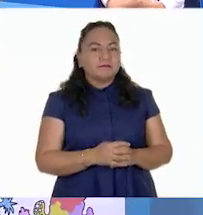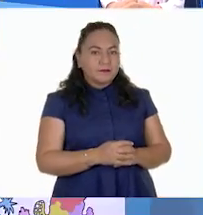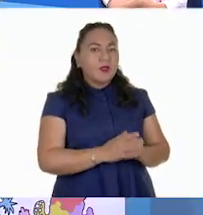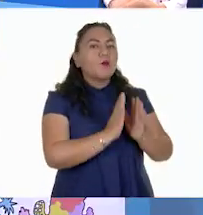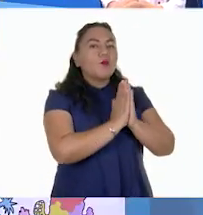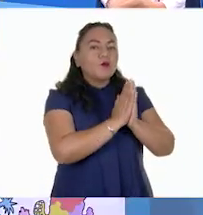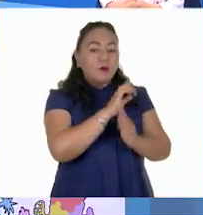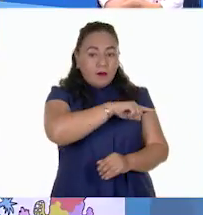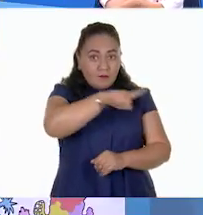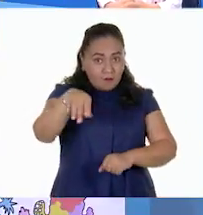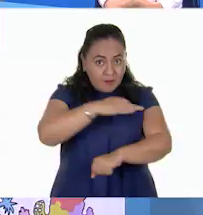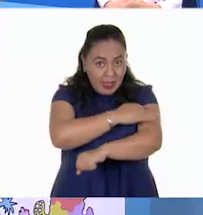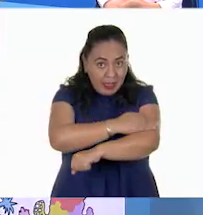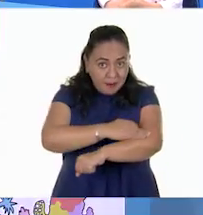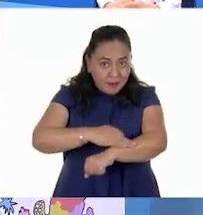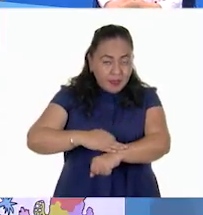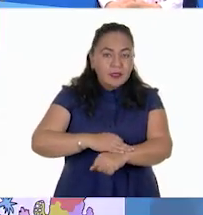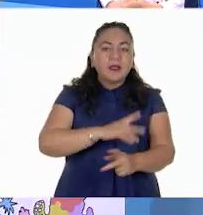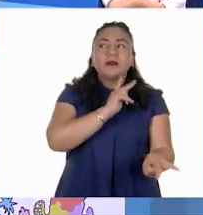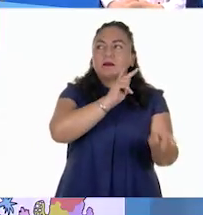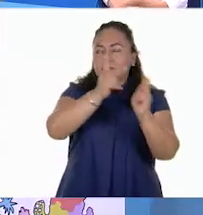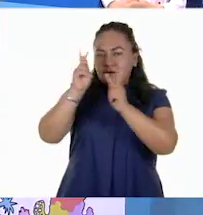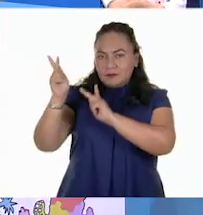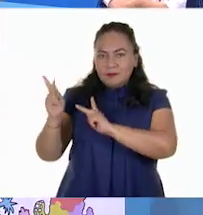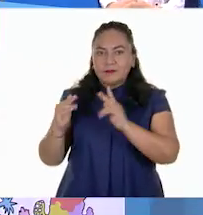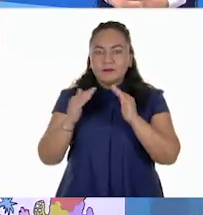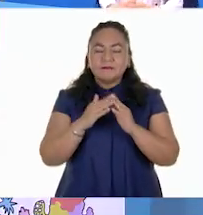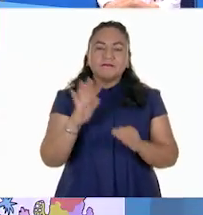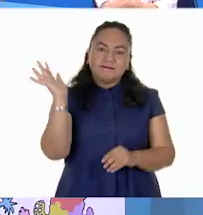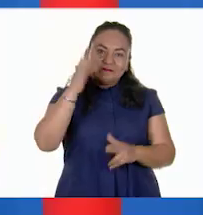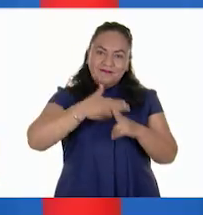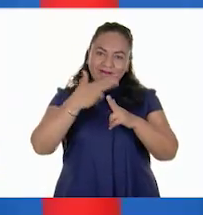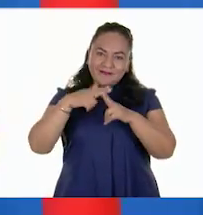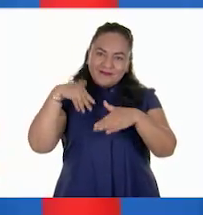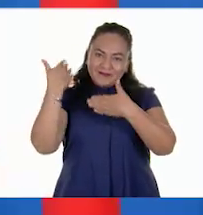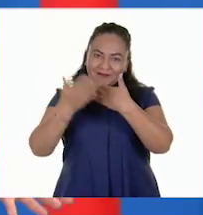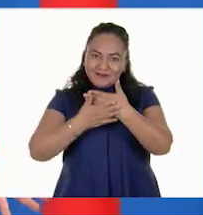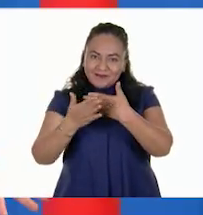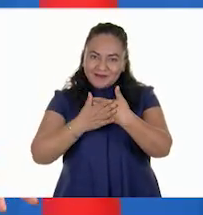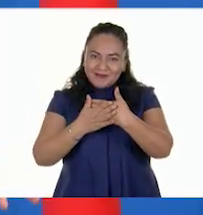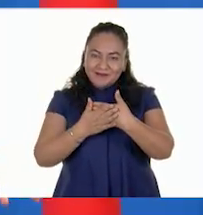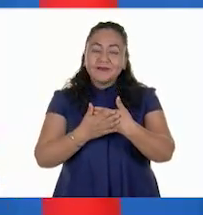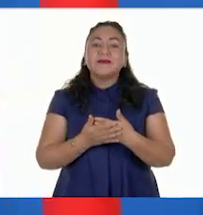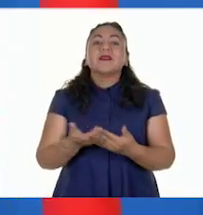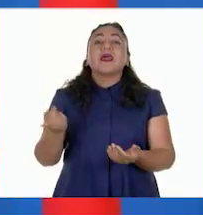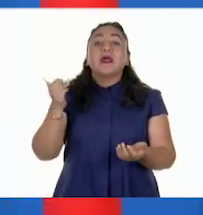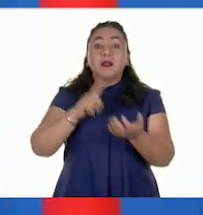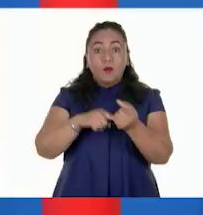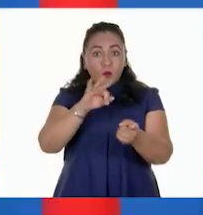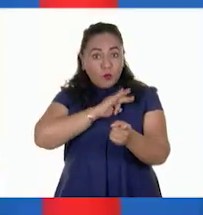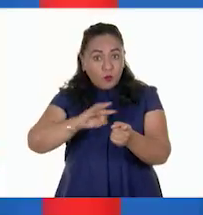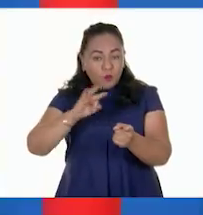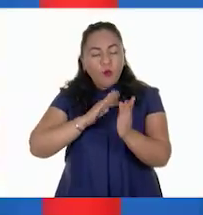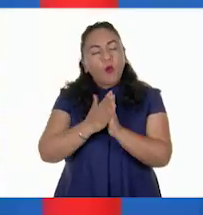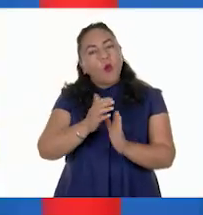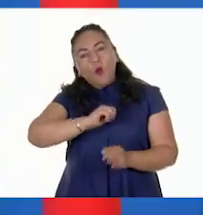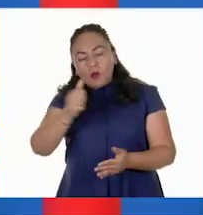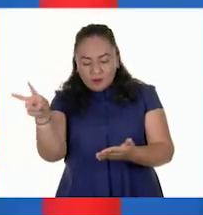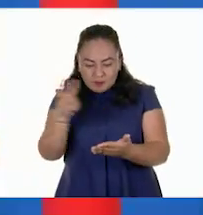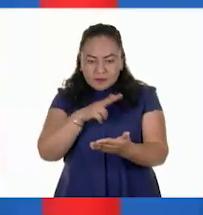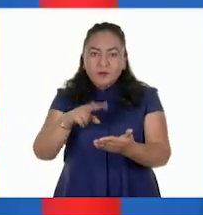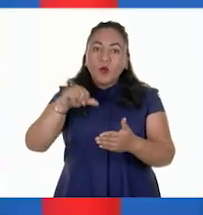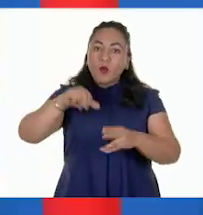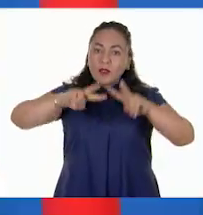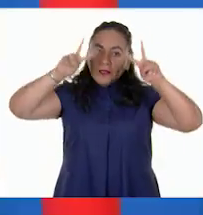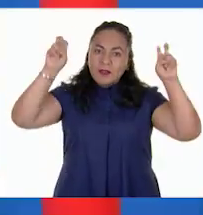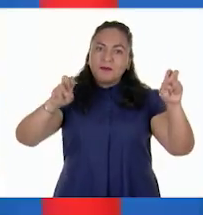con sus familiares y amigos en casa. ¡Hasta la próxima! Si te es posible, consulta otros libros y comenta el tema